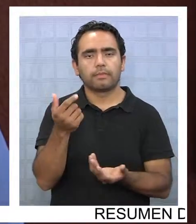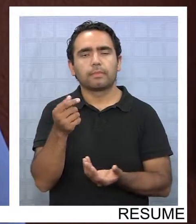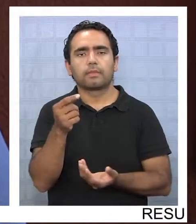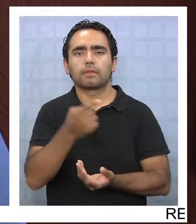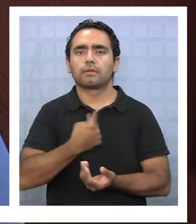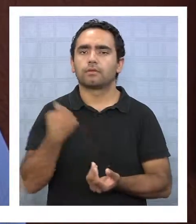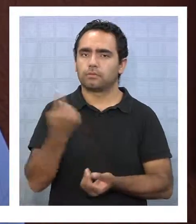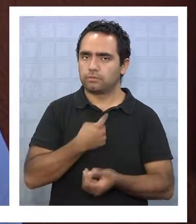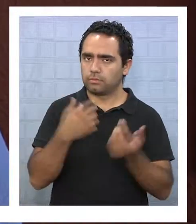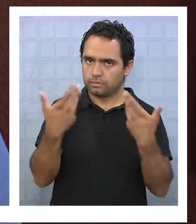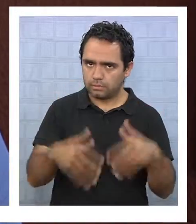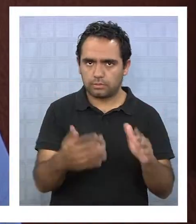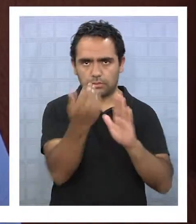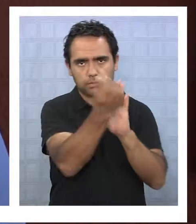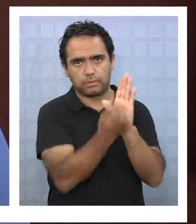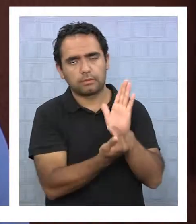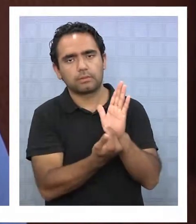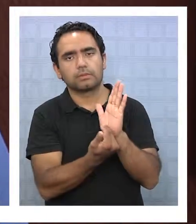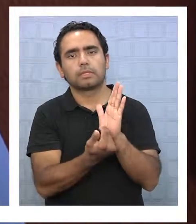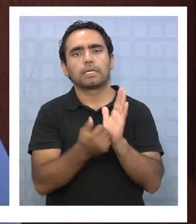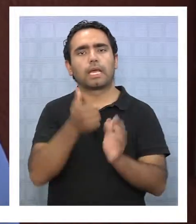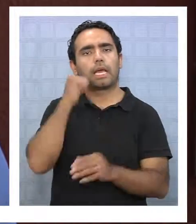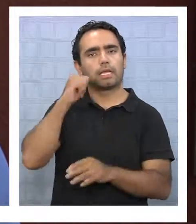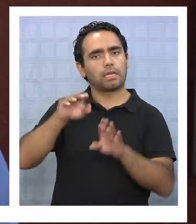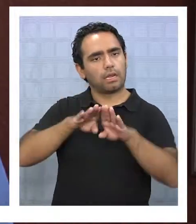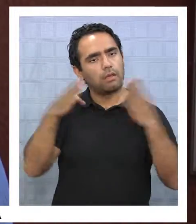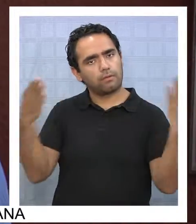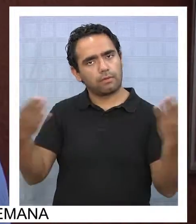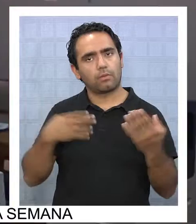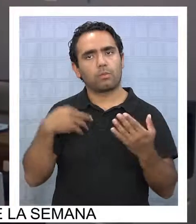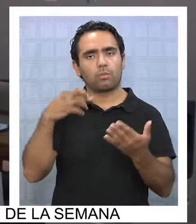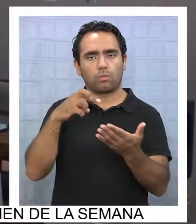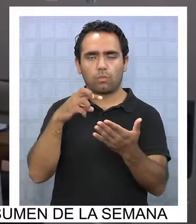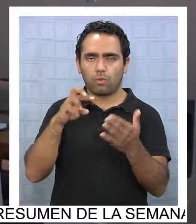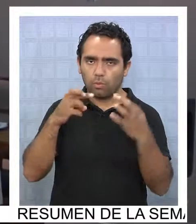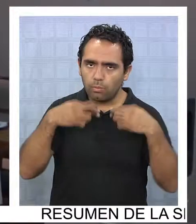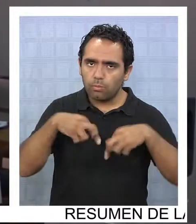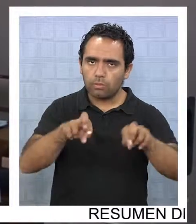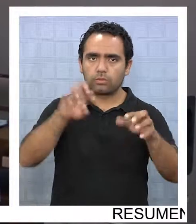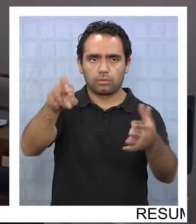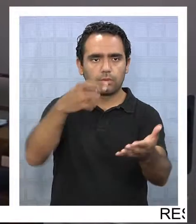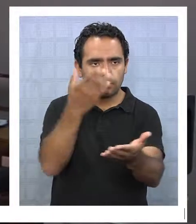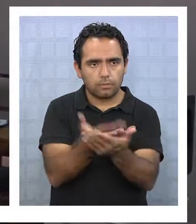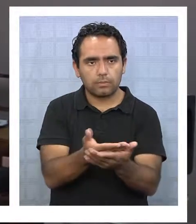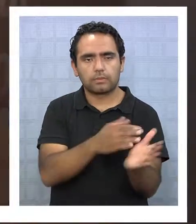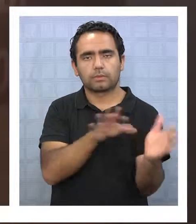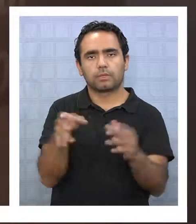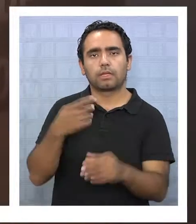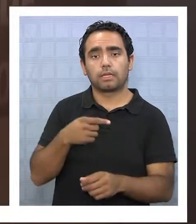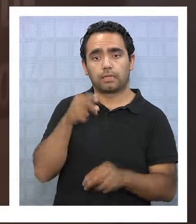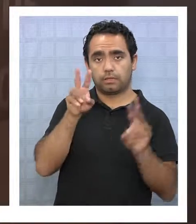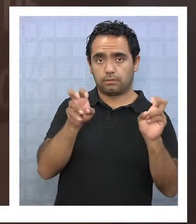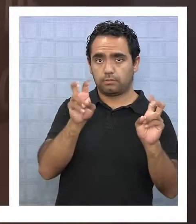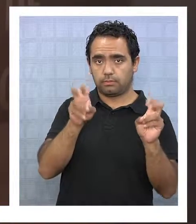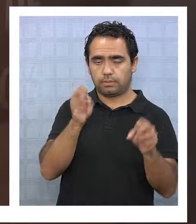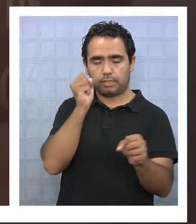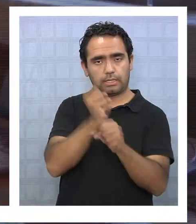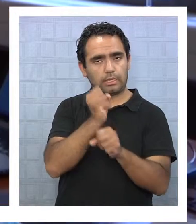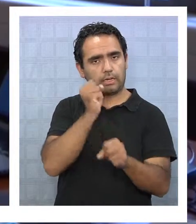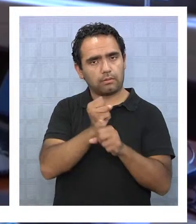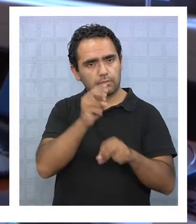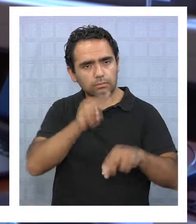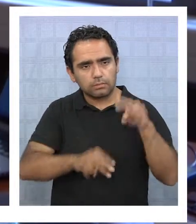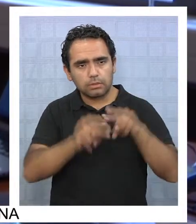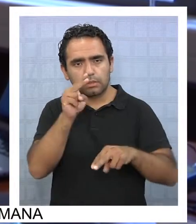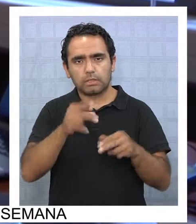como dirección de aeropuerto ya entregamos los antecedentes y ayer se abrió la licitación. En términos de obra de ejecución directa, la dirección de